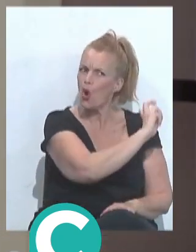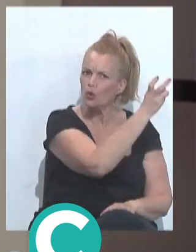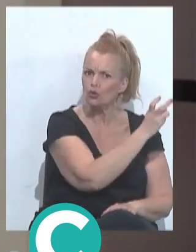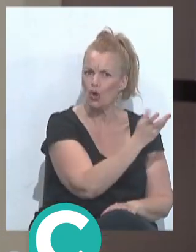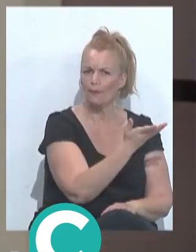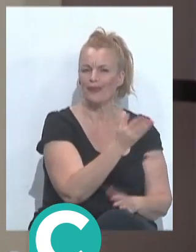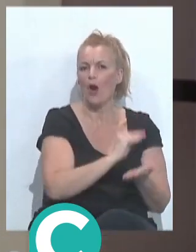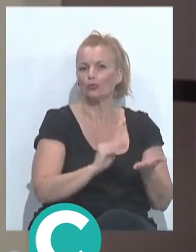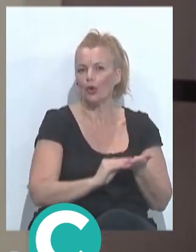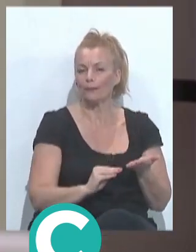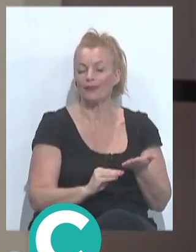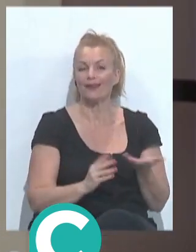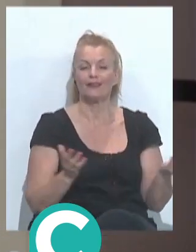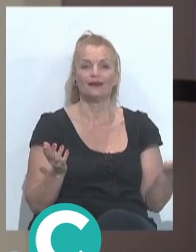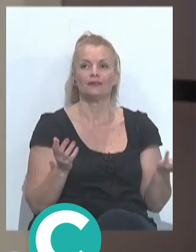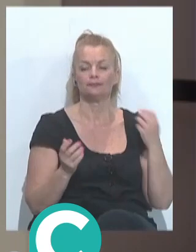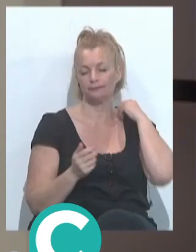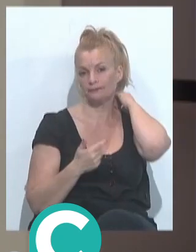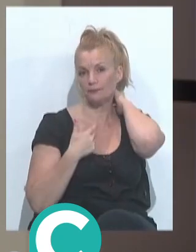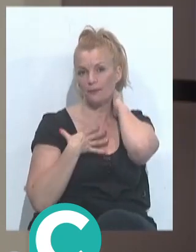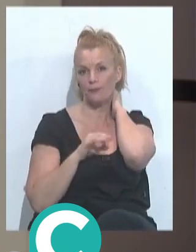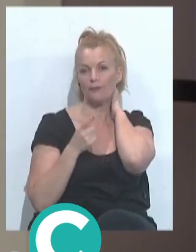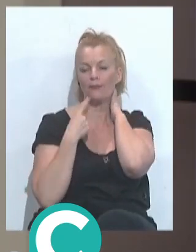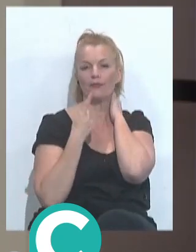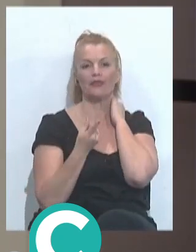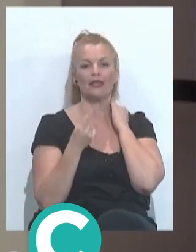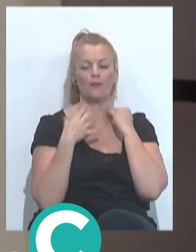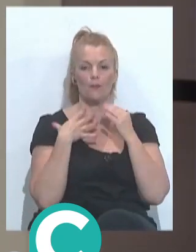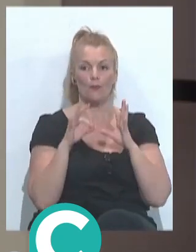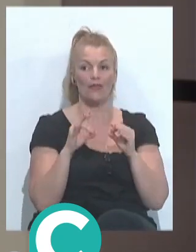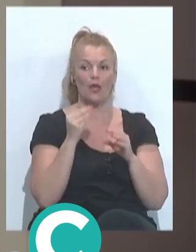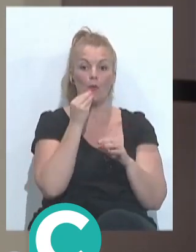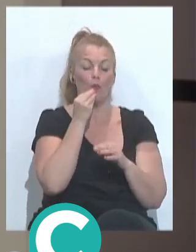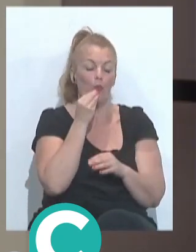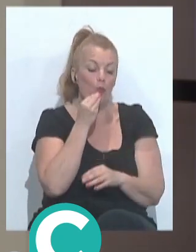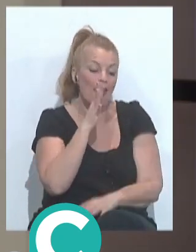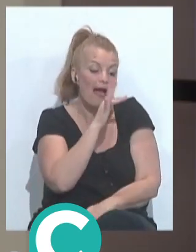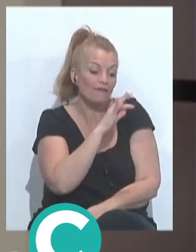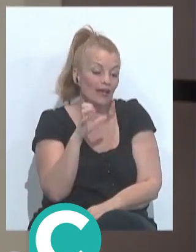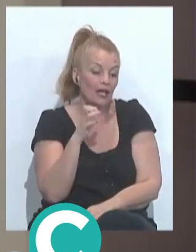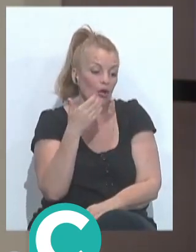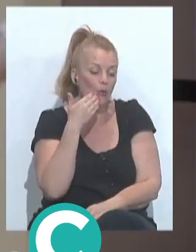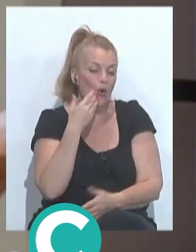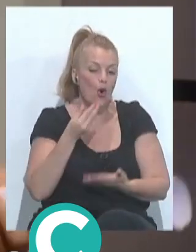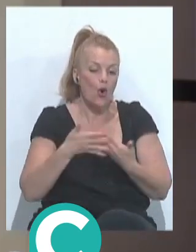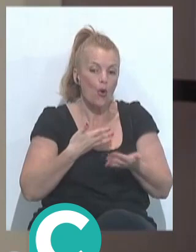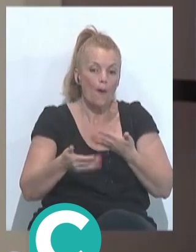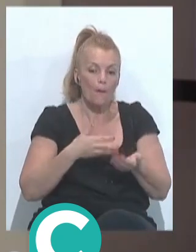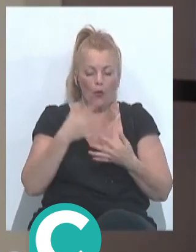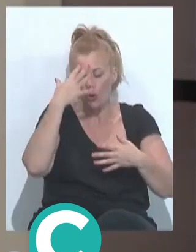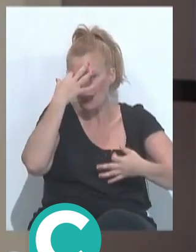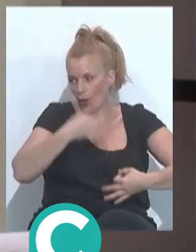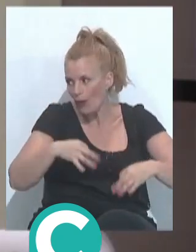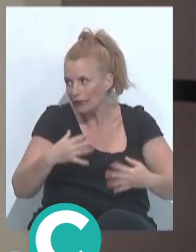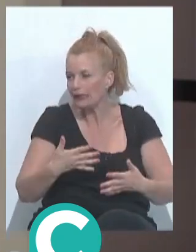digamos que entre comillas podemos tirar de la buena fe de que el compositor pues no se da cuenta